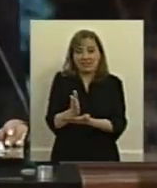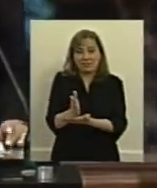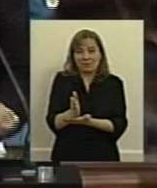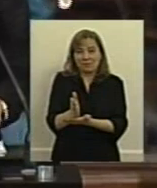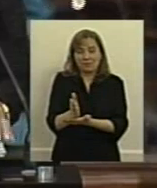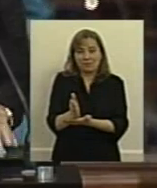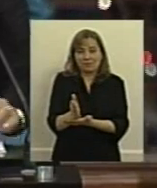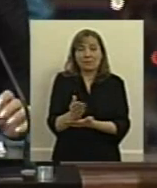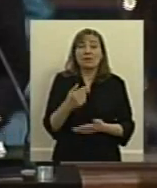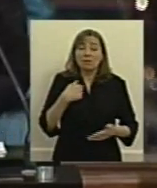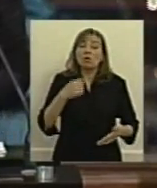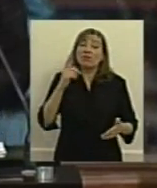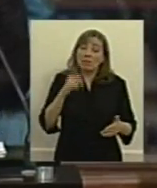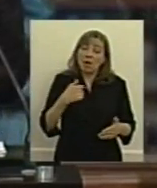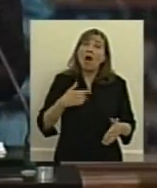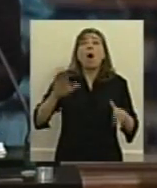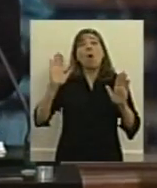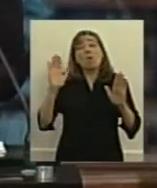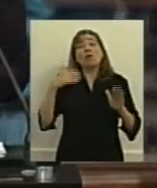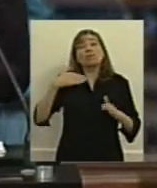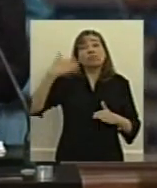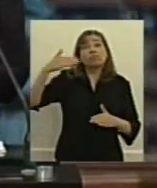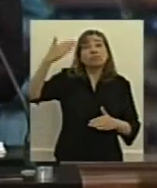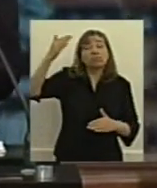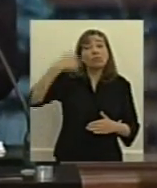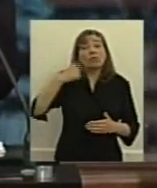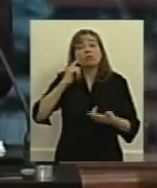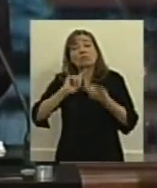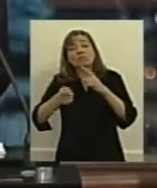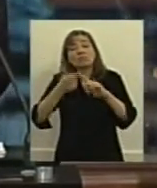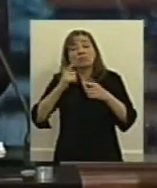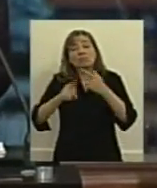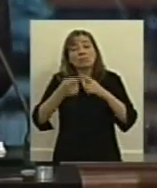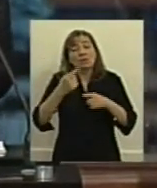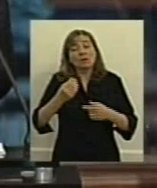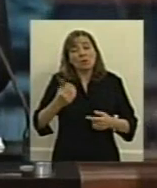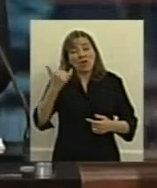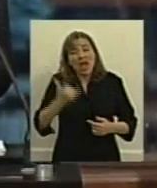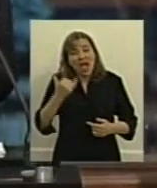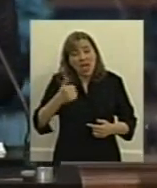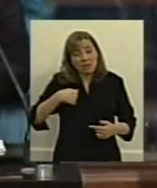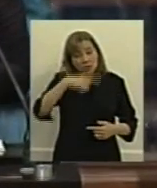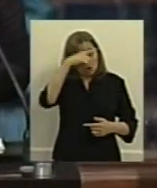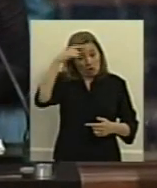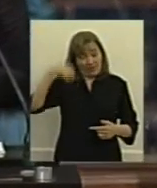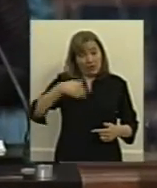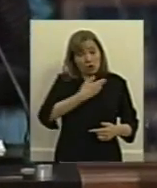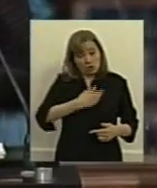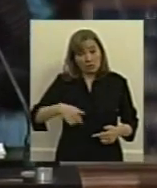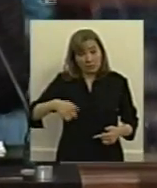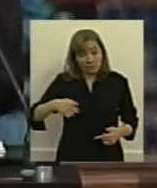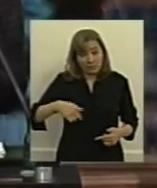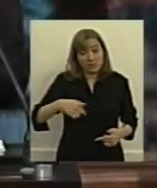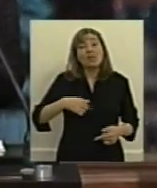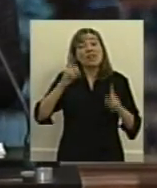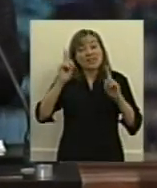también algún día podremos abordar porque hay una gran inversión por parte del Estado Nacional y también por parte